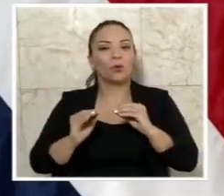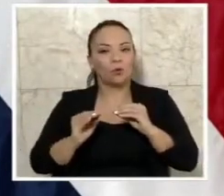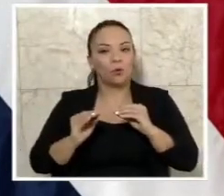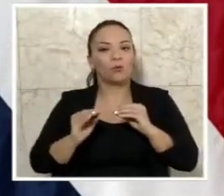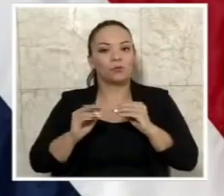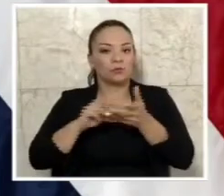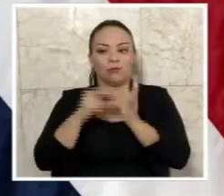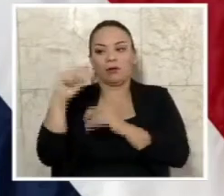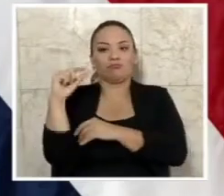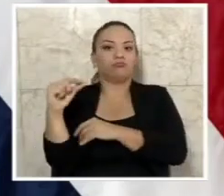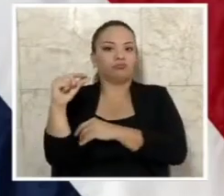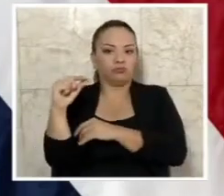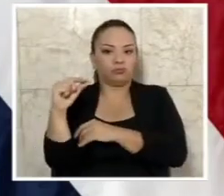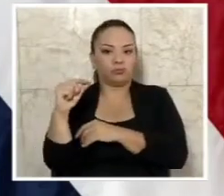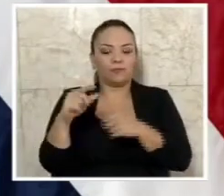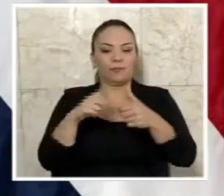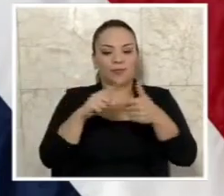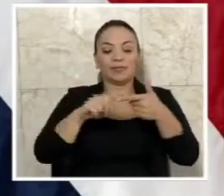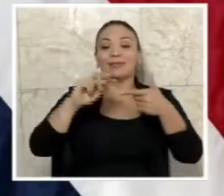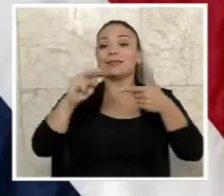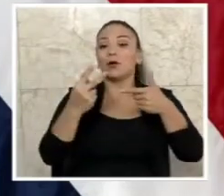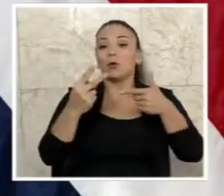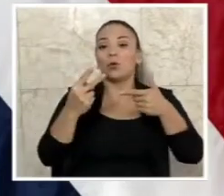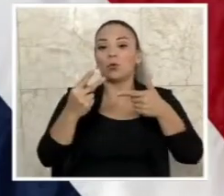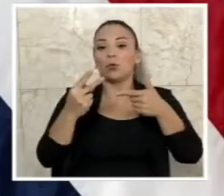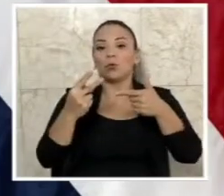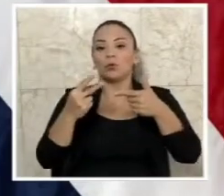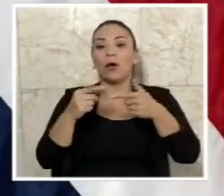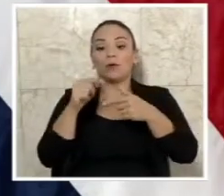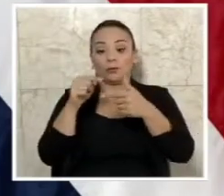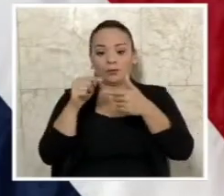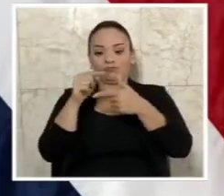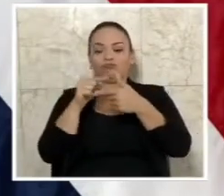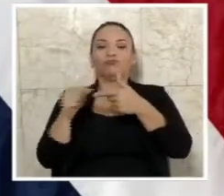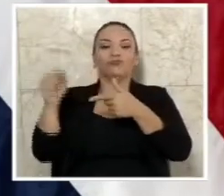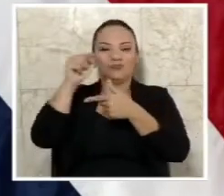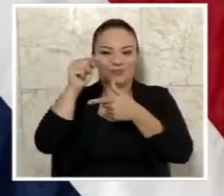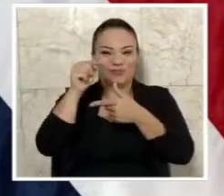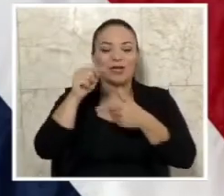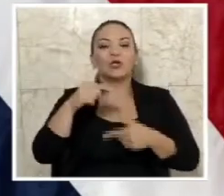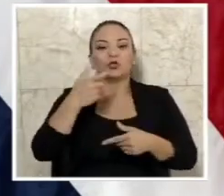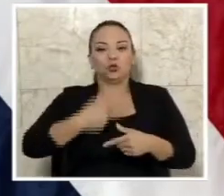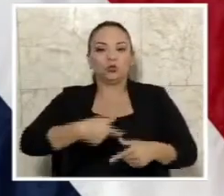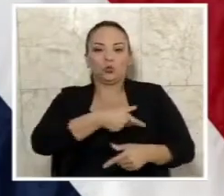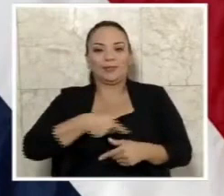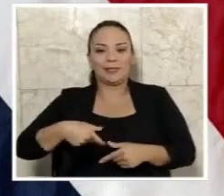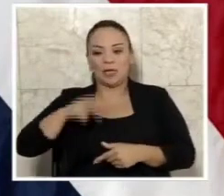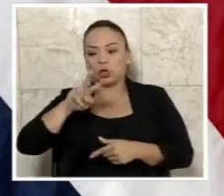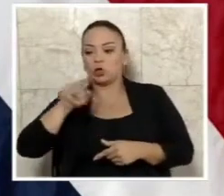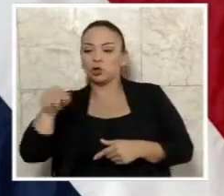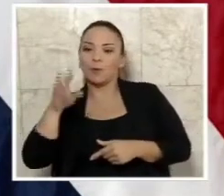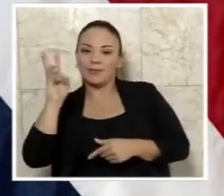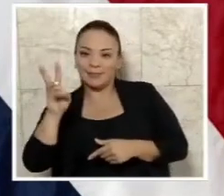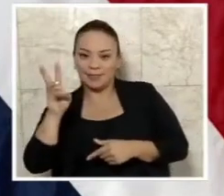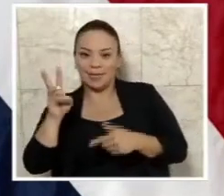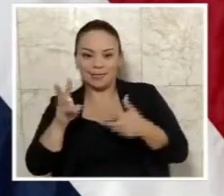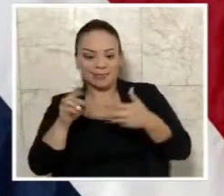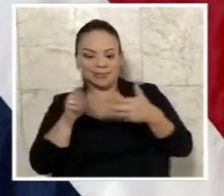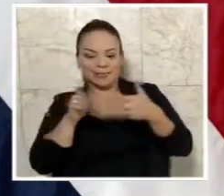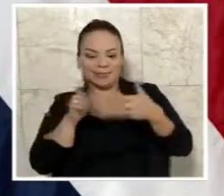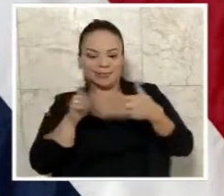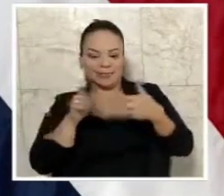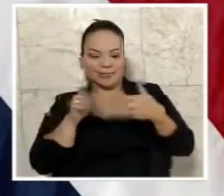Sigue Suiza, pero para arriba nuestro, 2.6%. Sigue